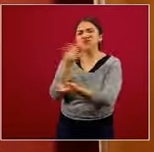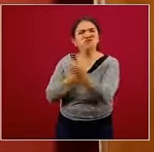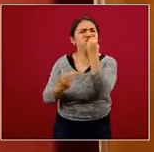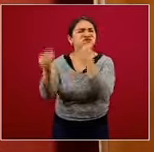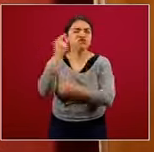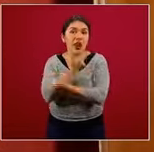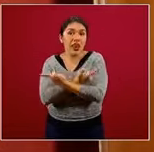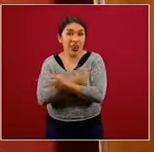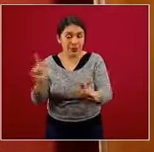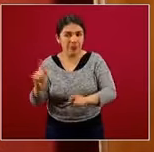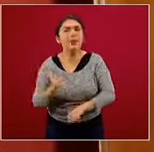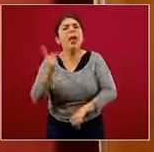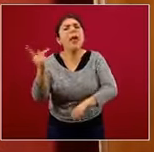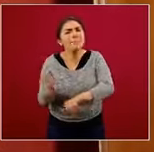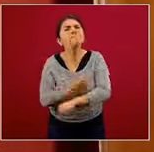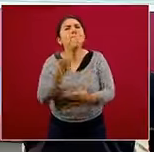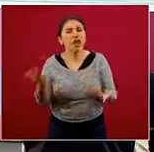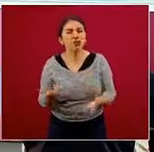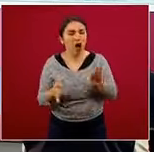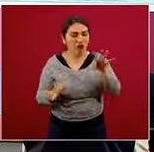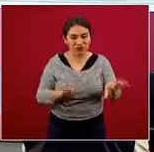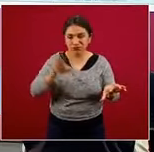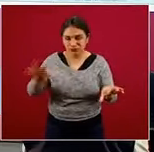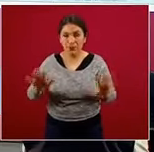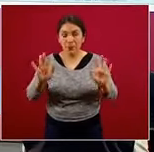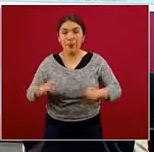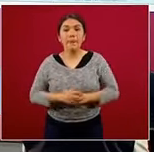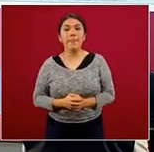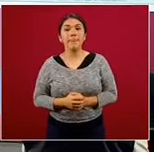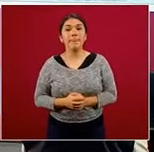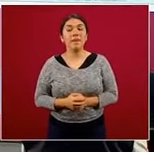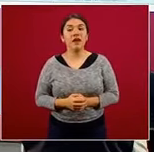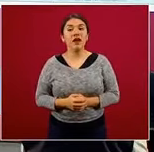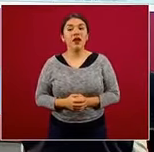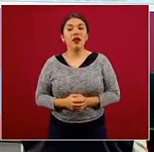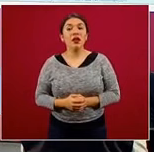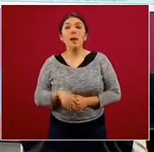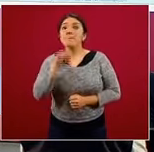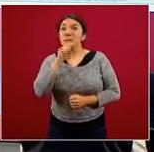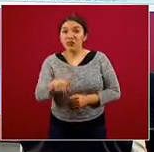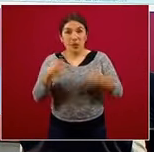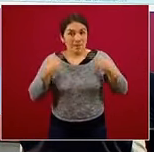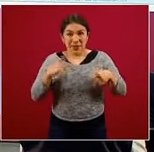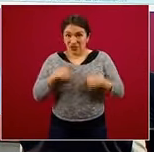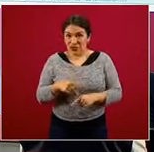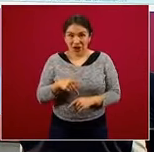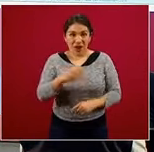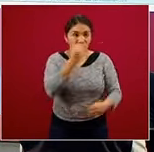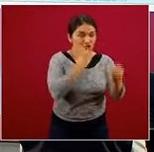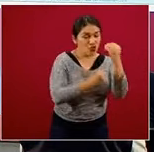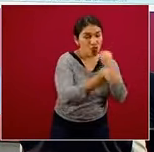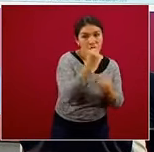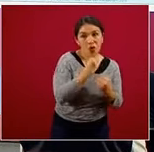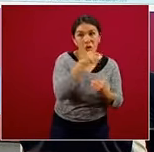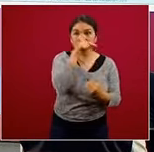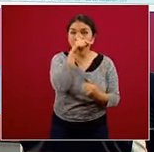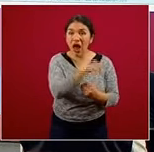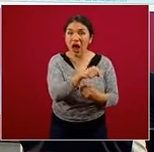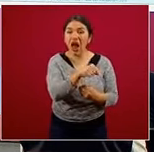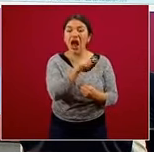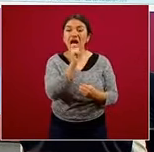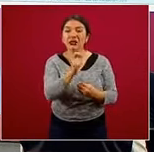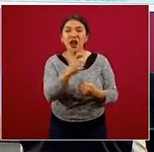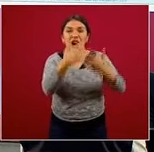quisieran. ¿Qué sucedió? Aquellos que, digamos, los mismos individuos cuando consumieron